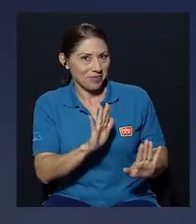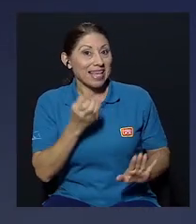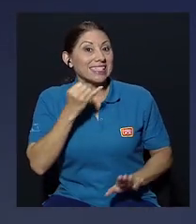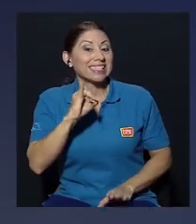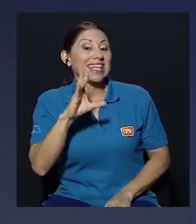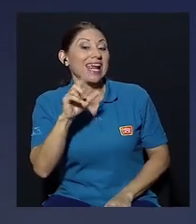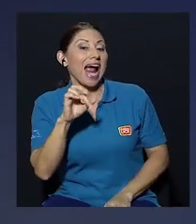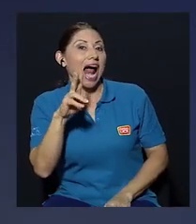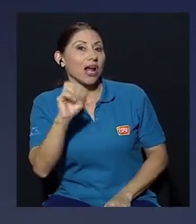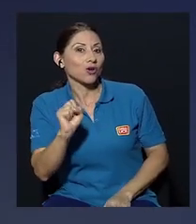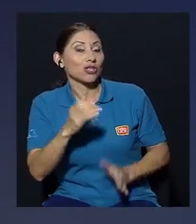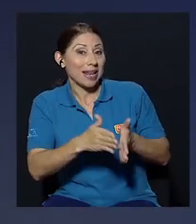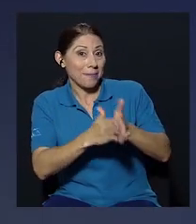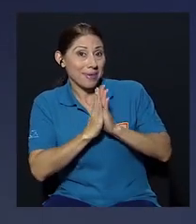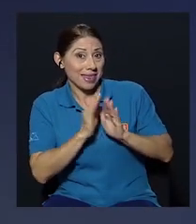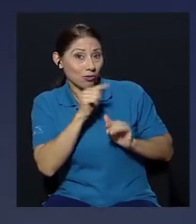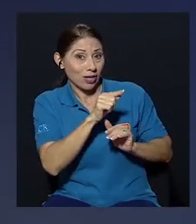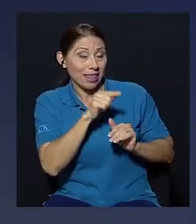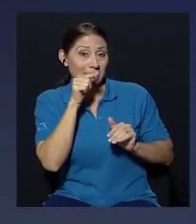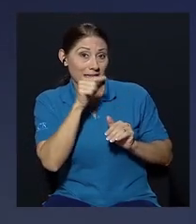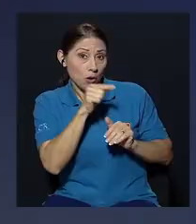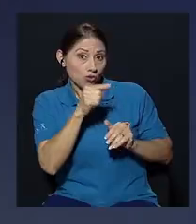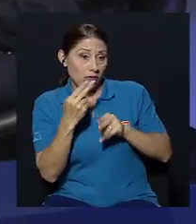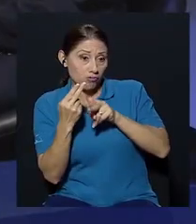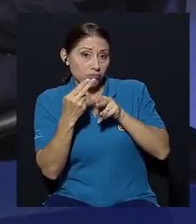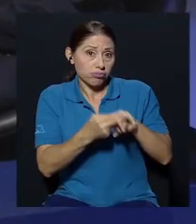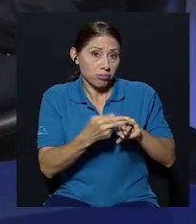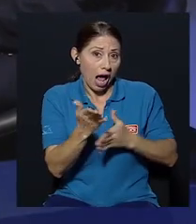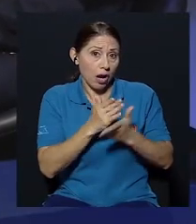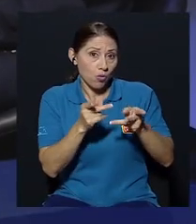solicita que usted le acompañe en algún puesto lo haría